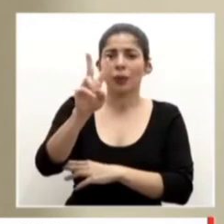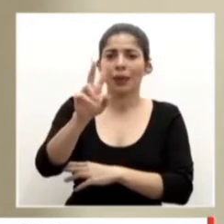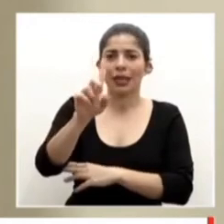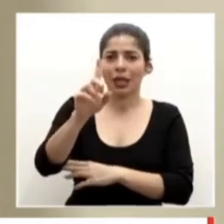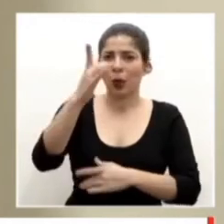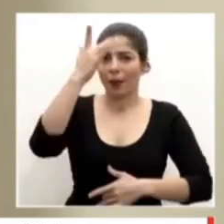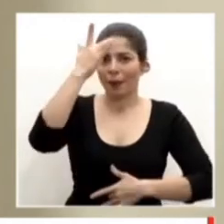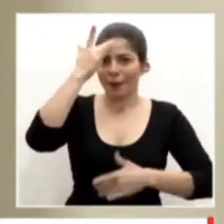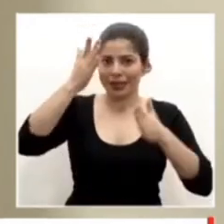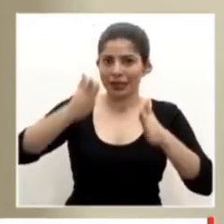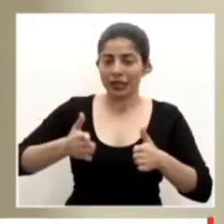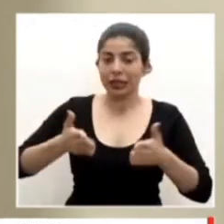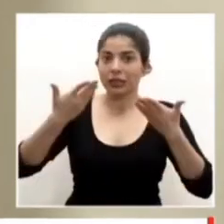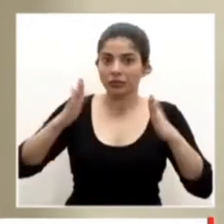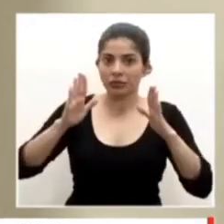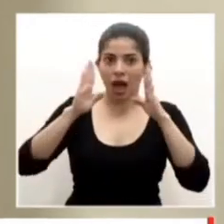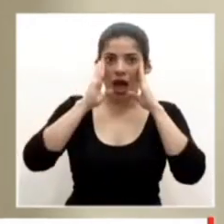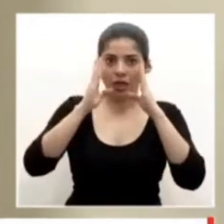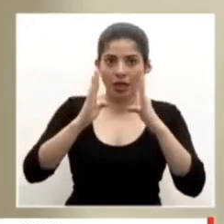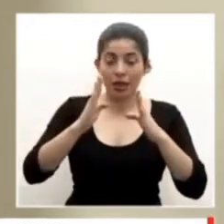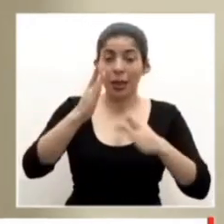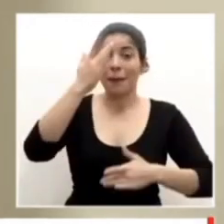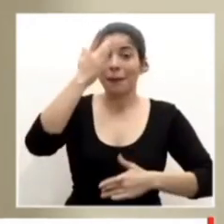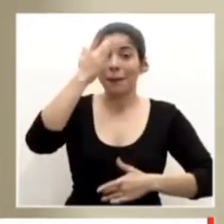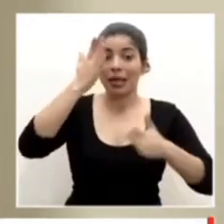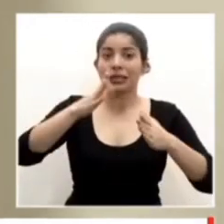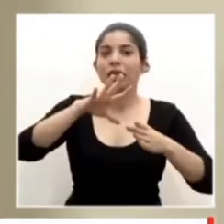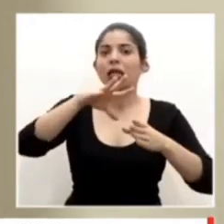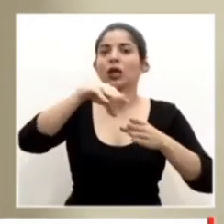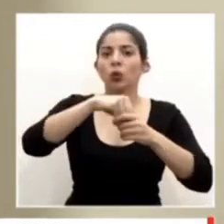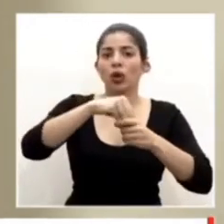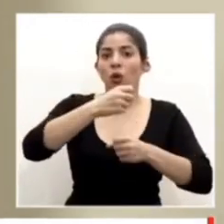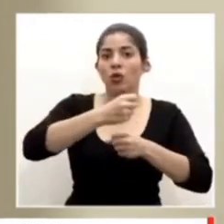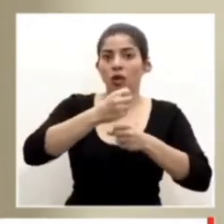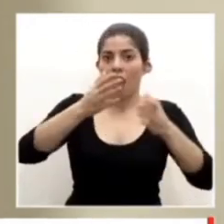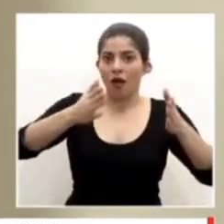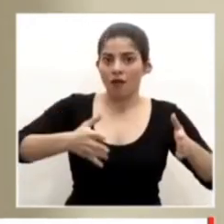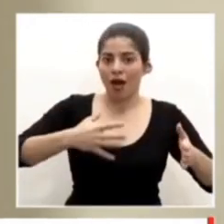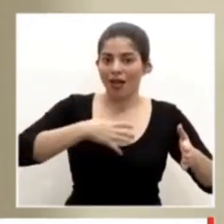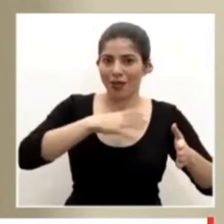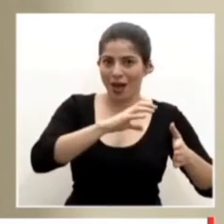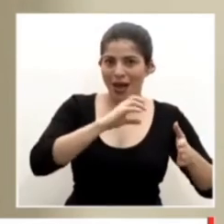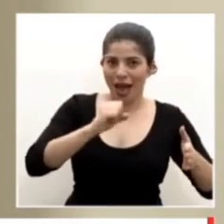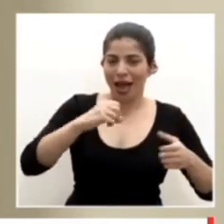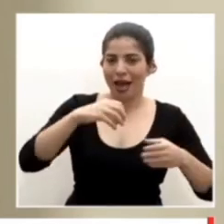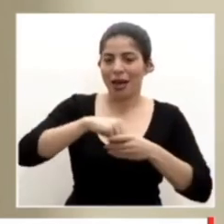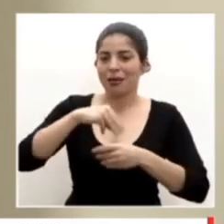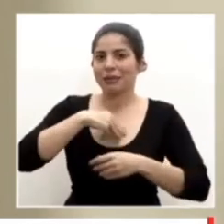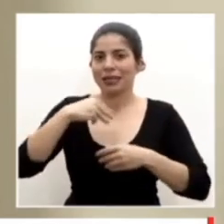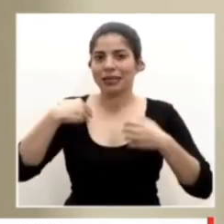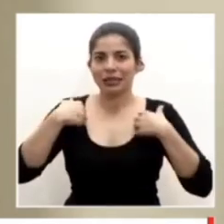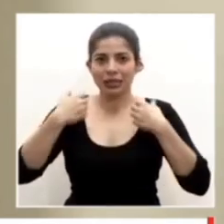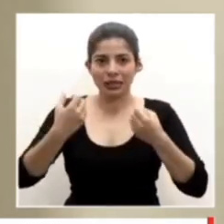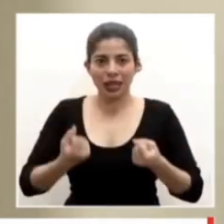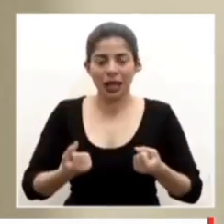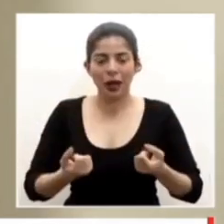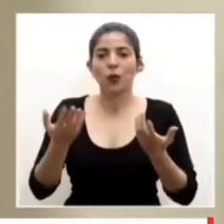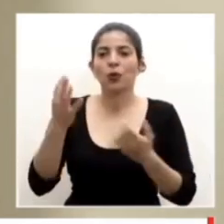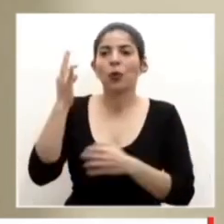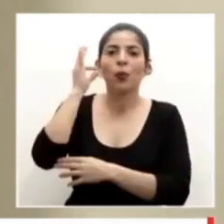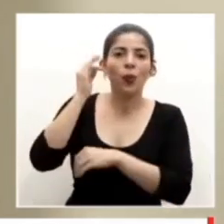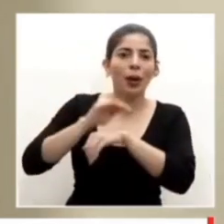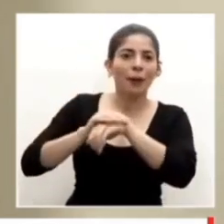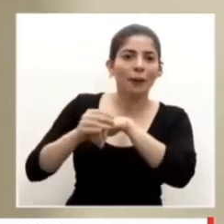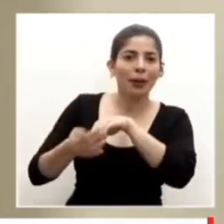pacientes. Y los pacientes incluyen funcionarios propios de la caja, del Ministerio de Salud, de mujeres